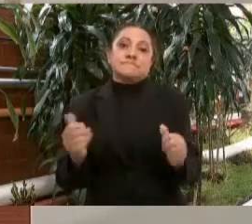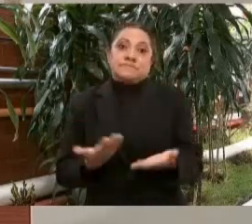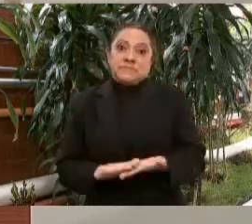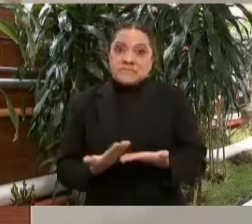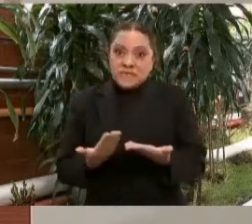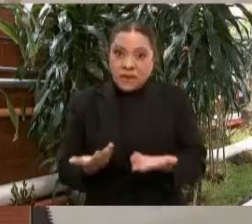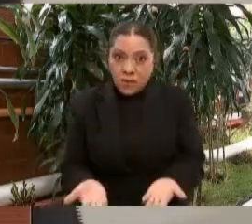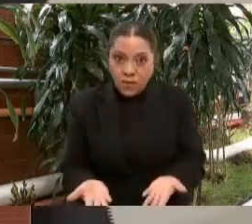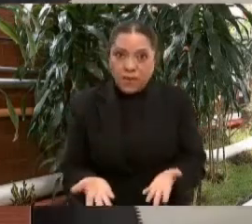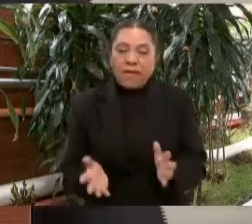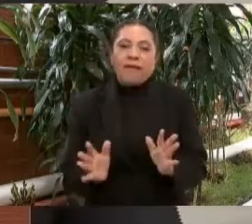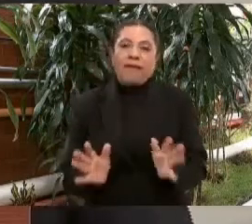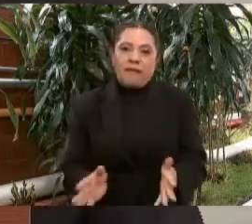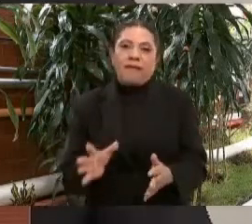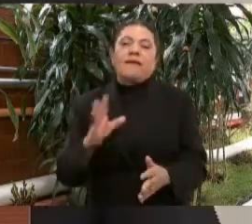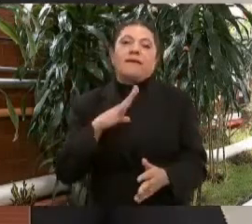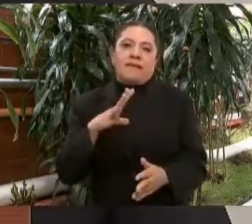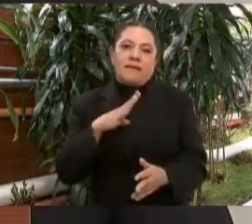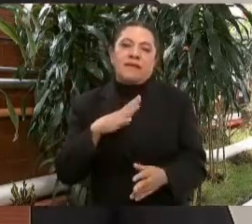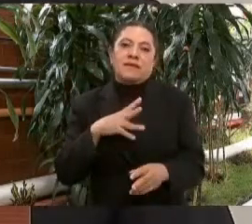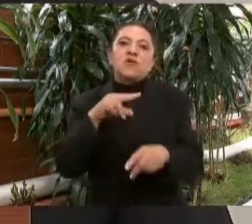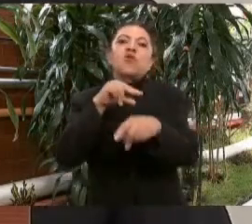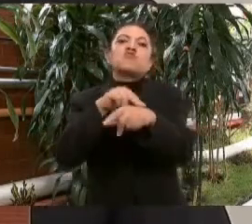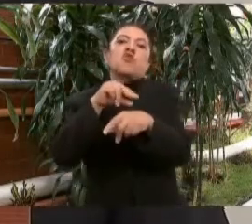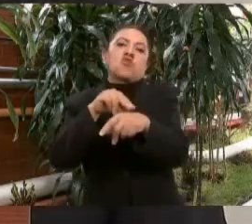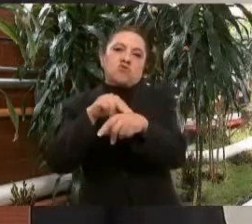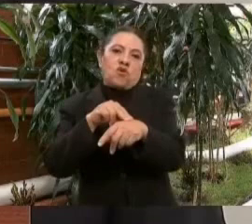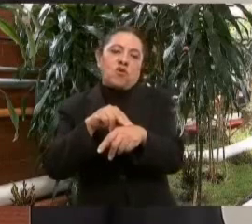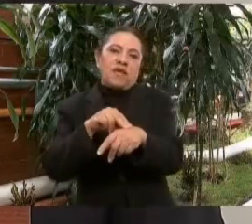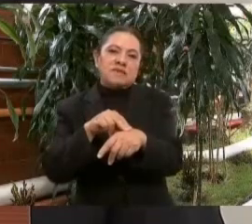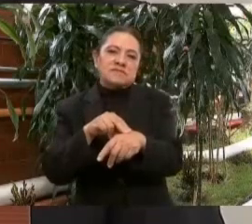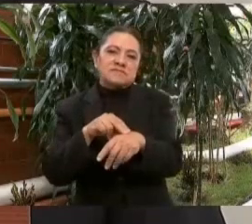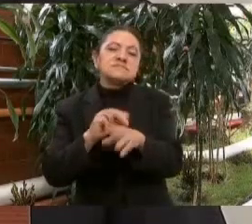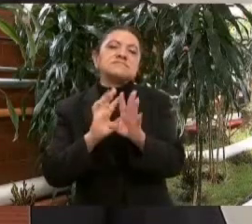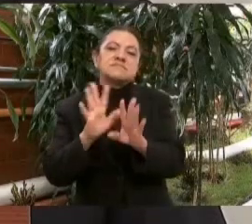a los especialistas, a los médicos,